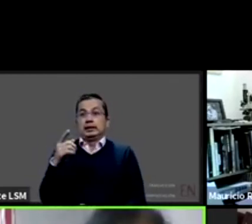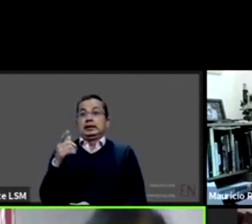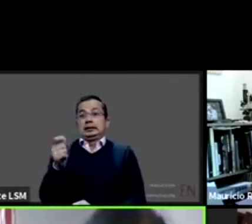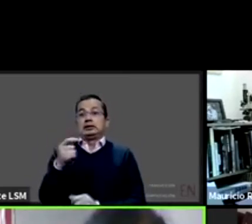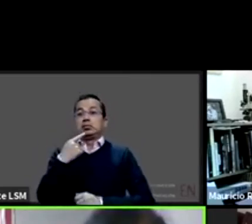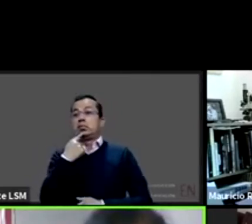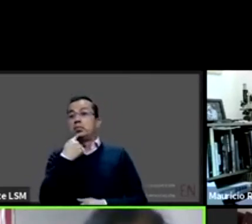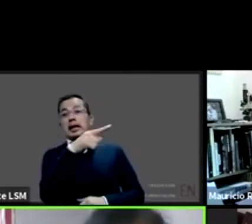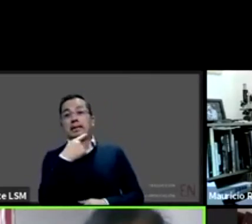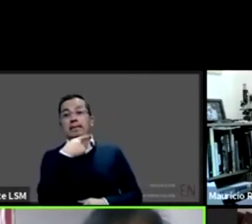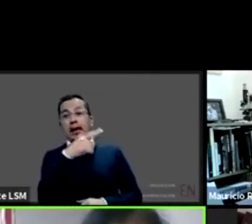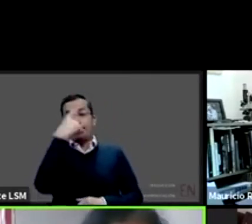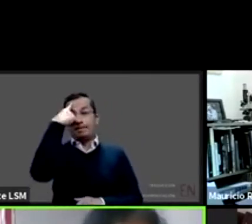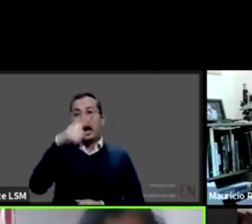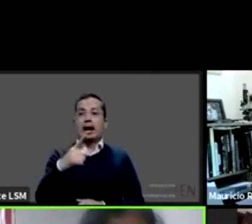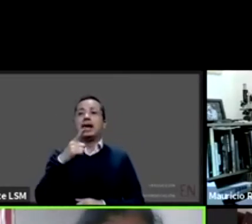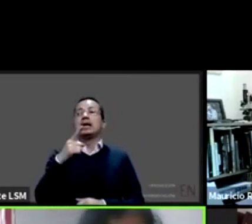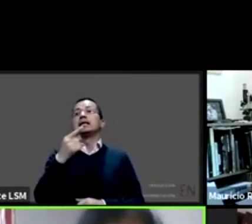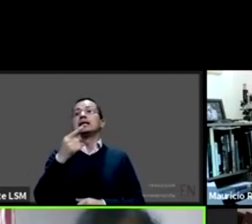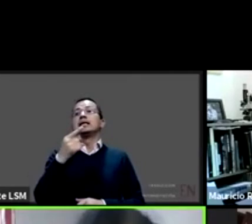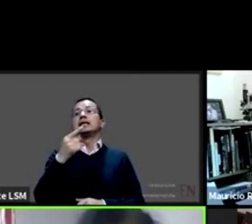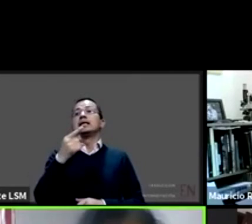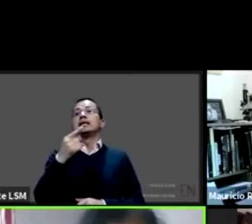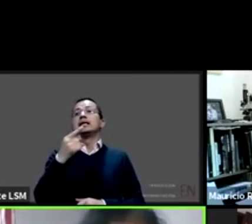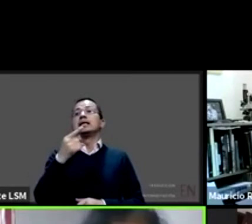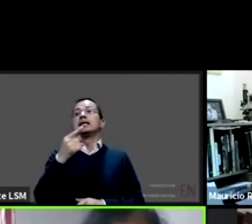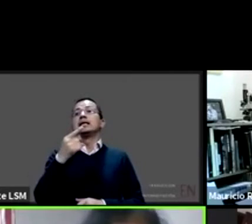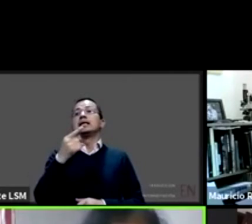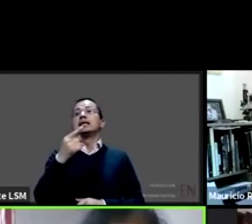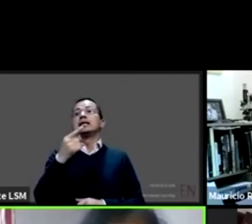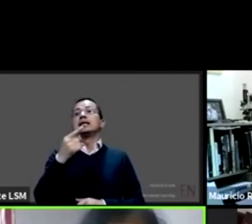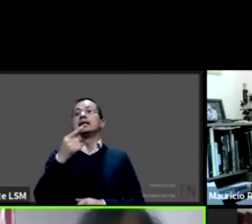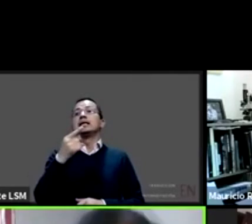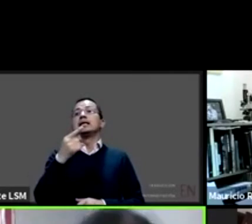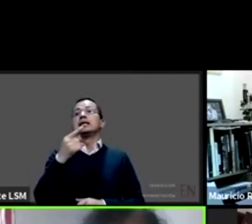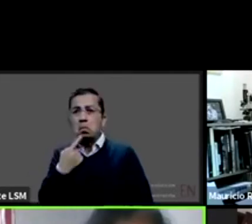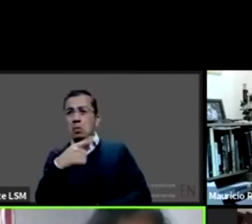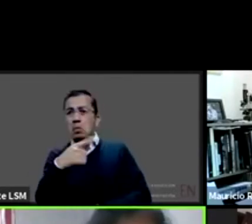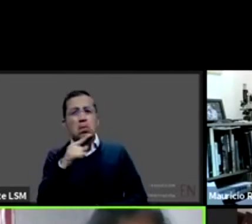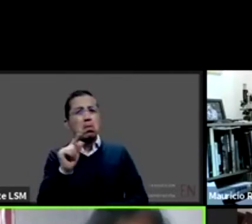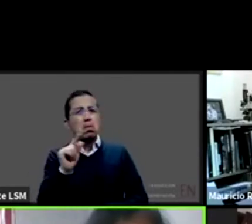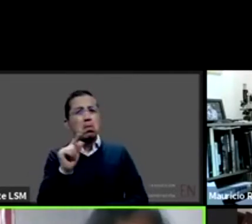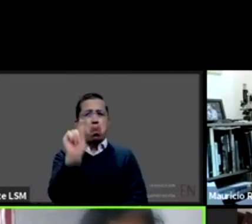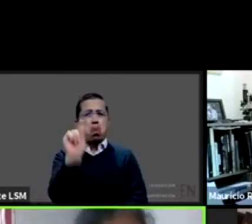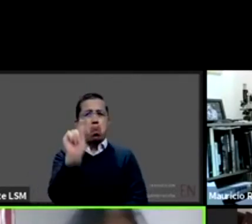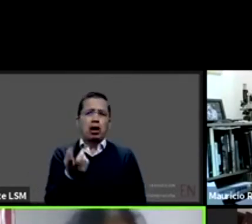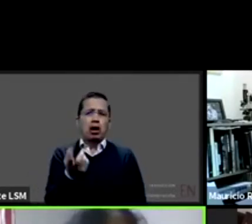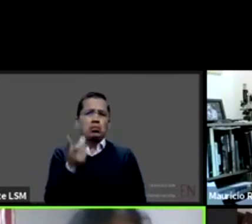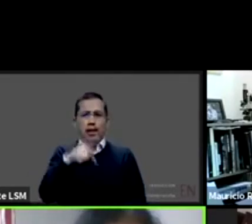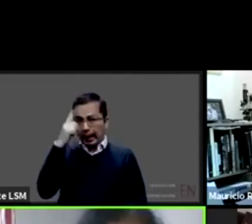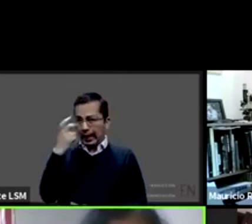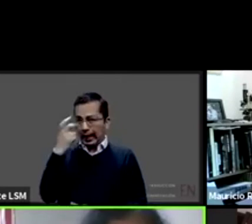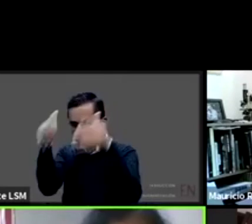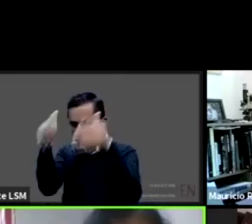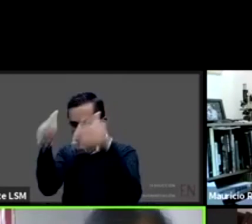que ver con atención a salud a niñas niños y adolescentes en general en específicamente enfocadas ahí en la